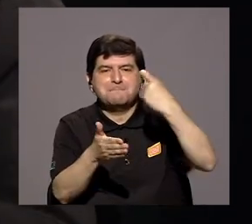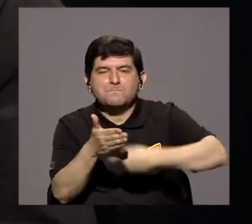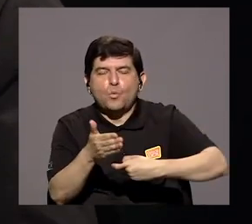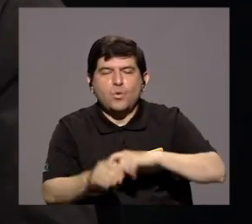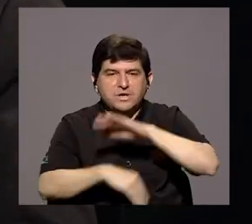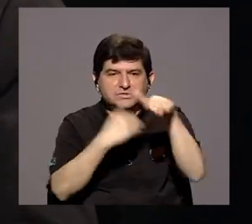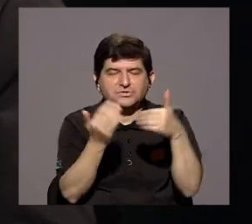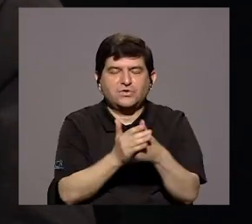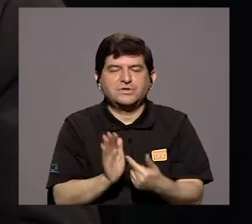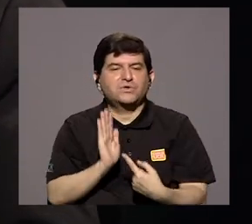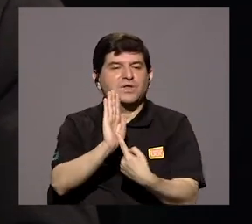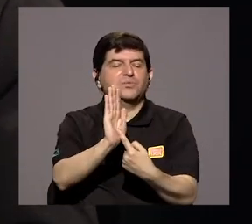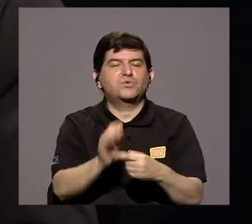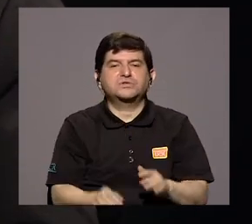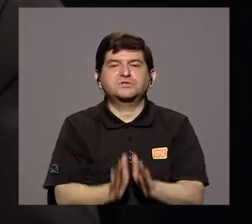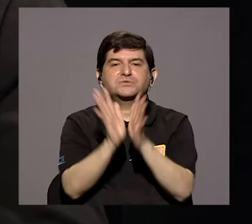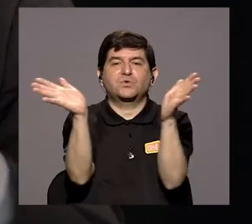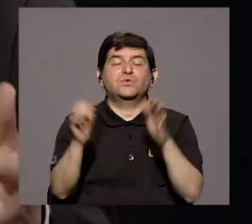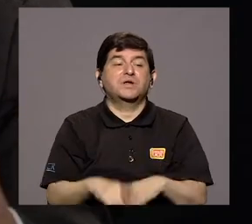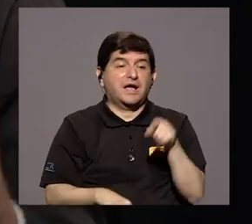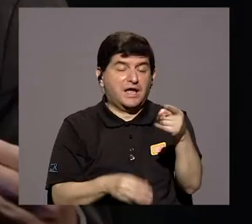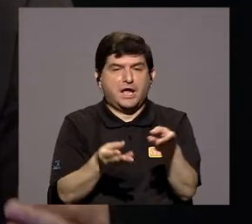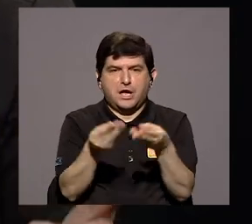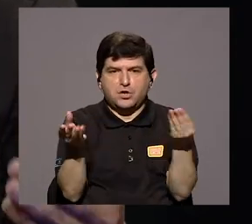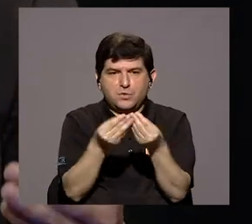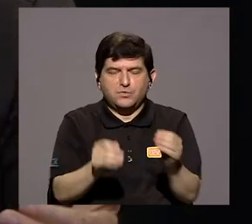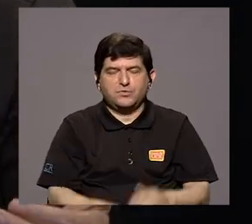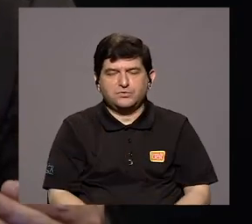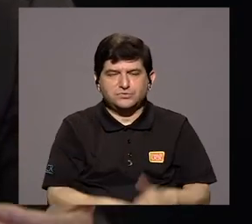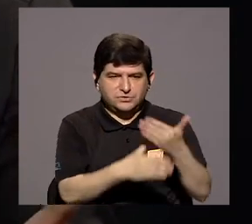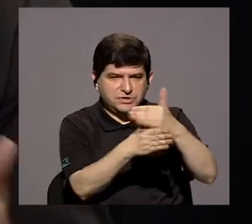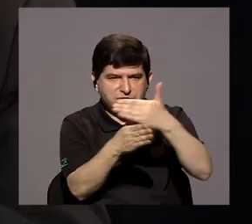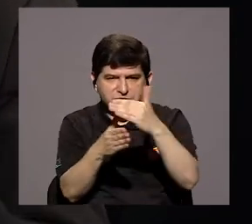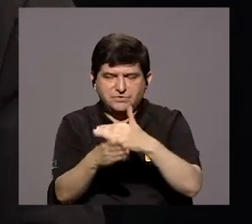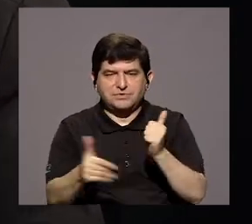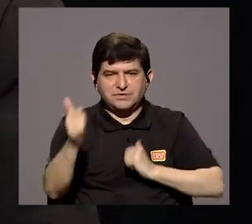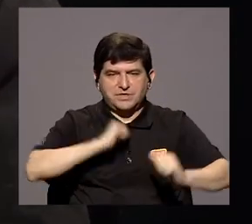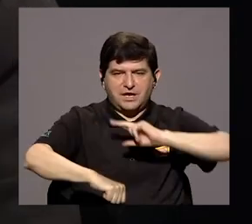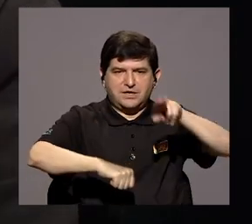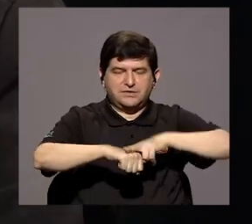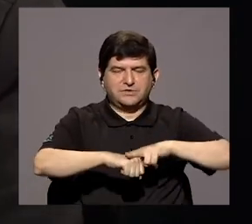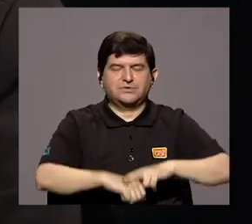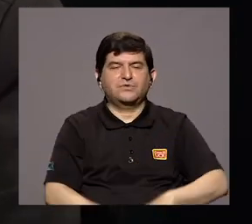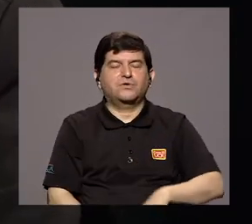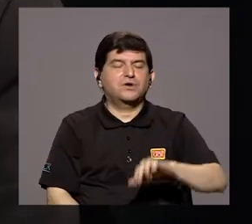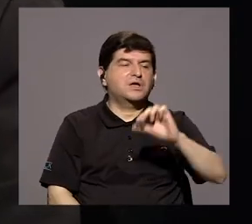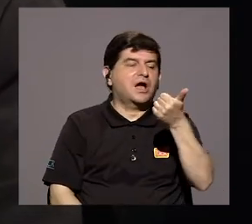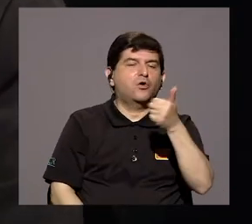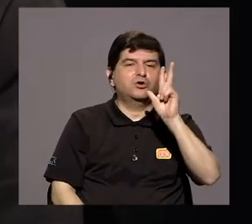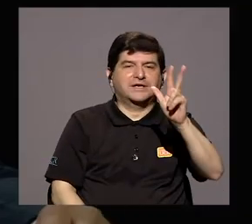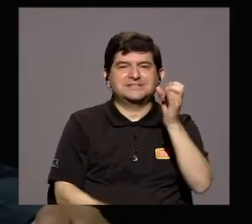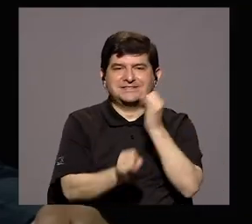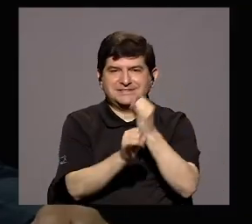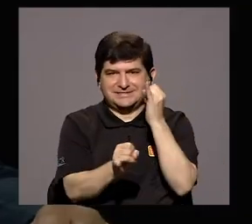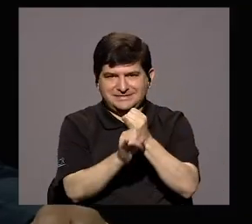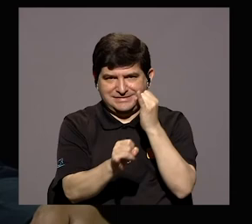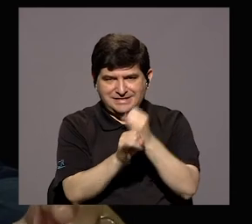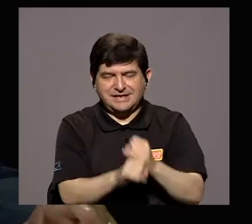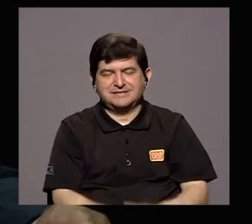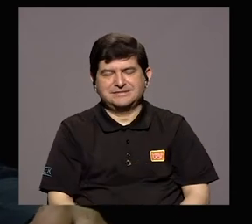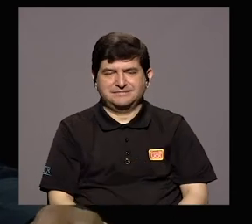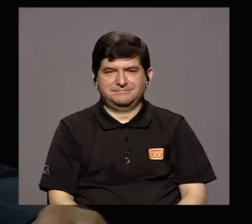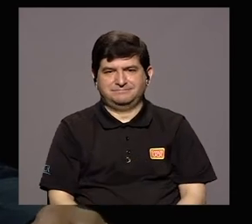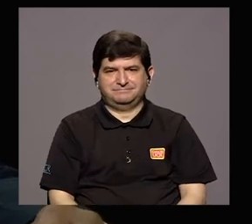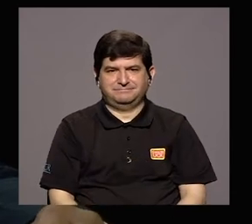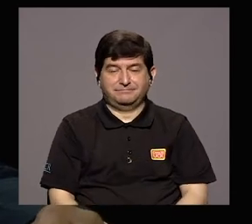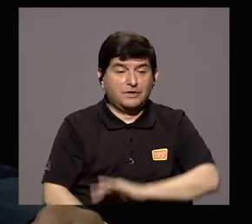generan un ingreso de impuestos que va y se distribuye desde el Teatro Nacional a tres instituciones más del Ministerio.